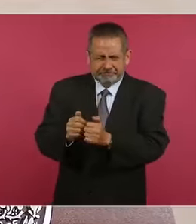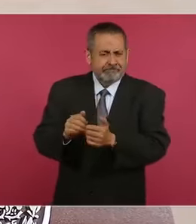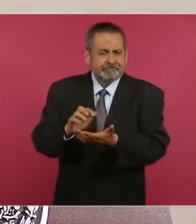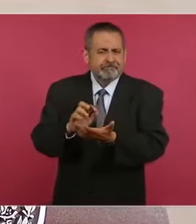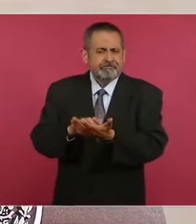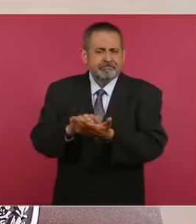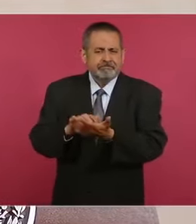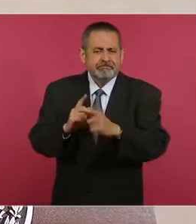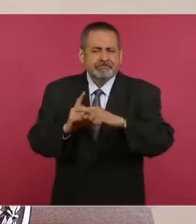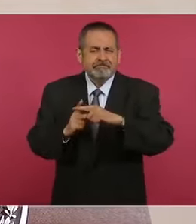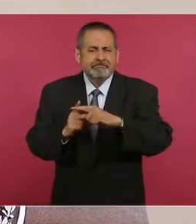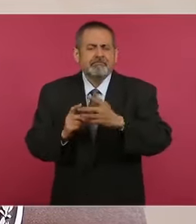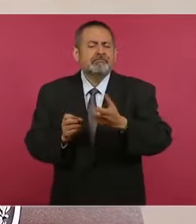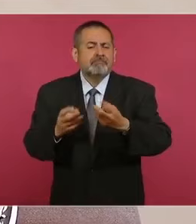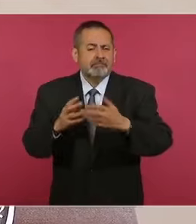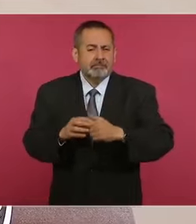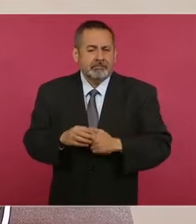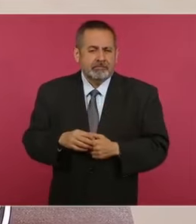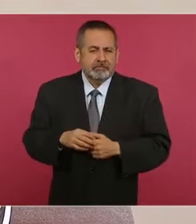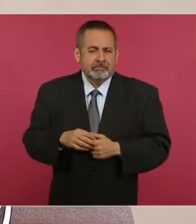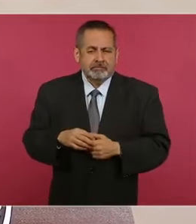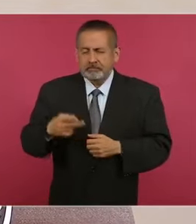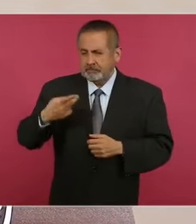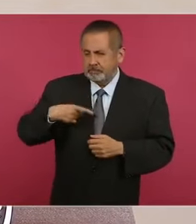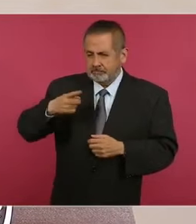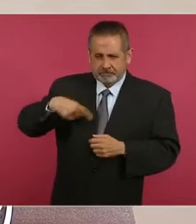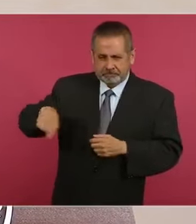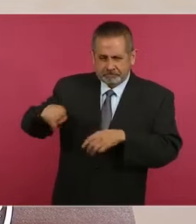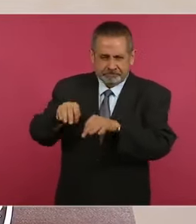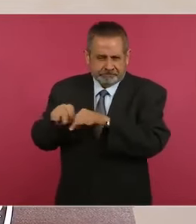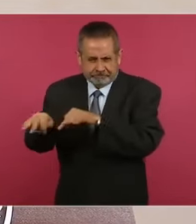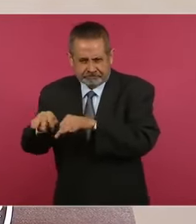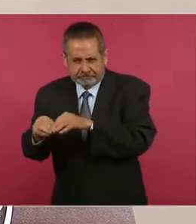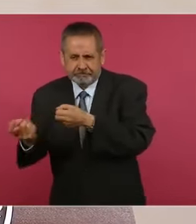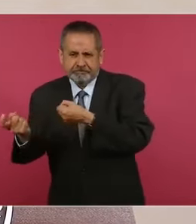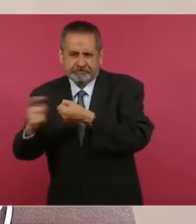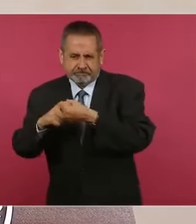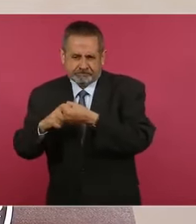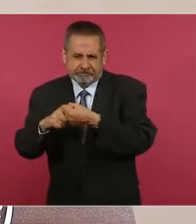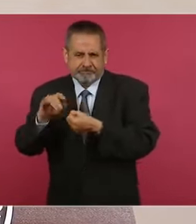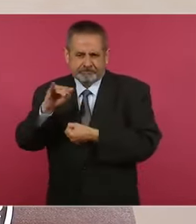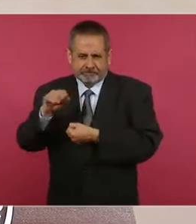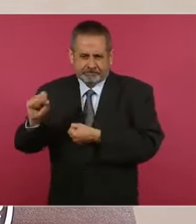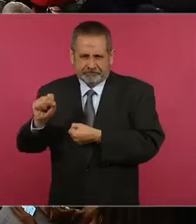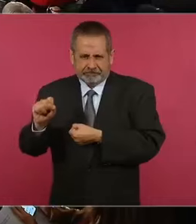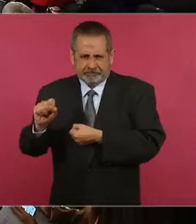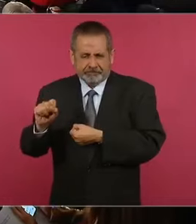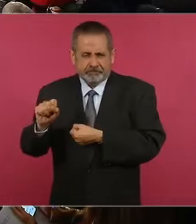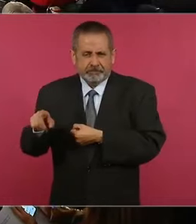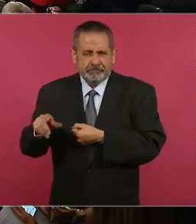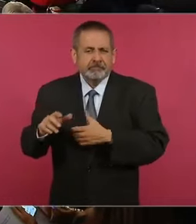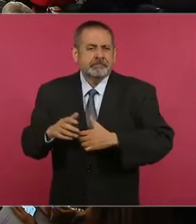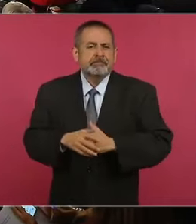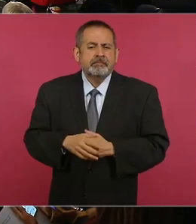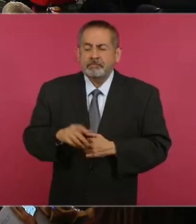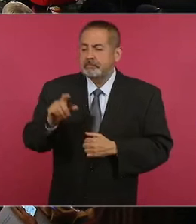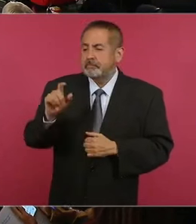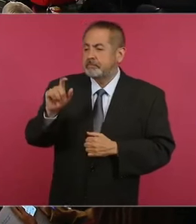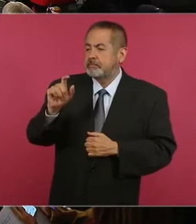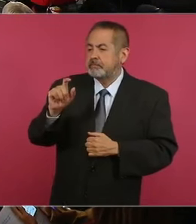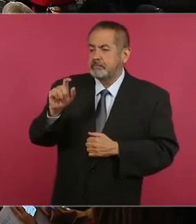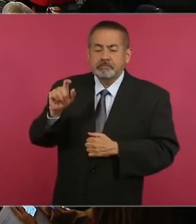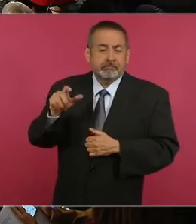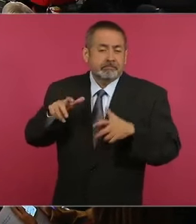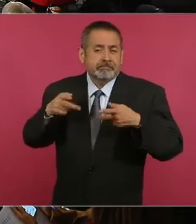de lo que ganan los trabajadores inscritos al Seguro Social, los 22 millones de